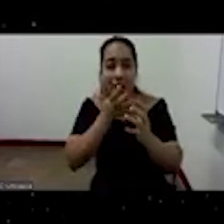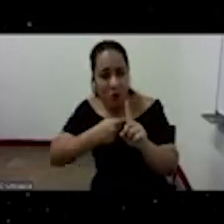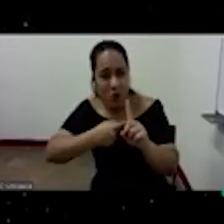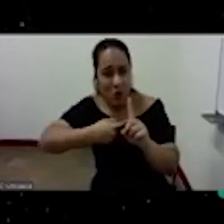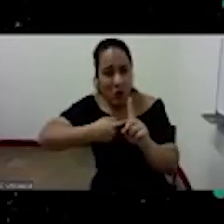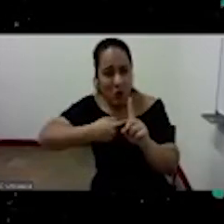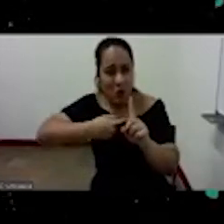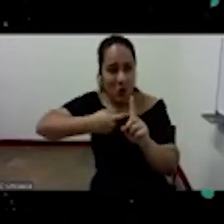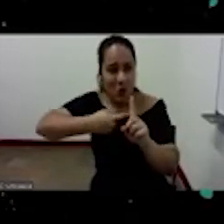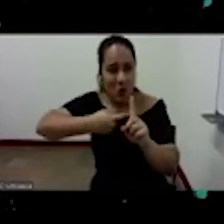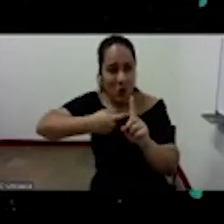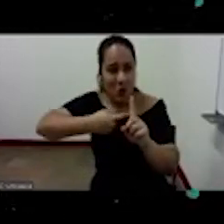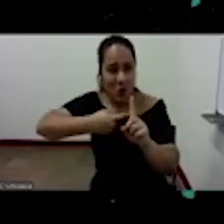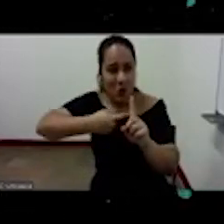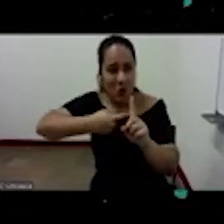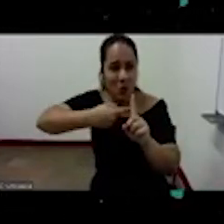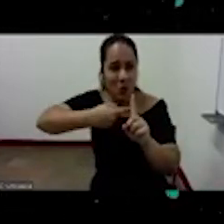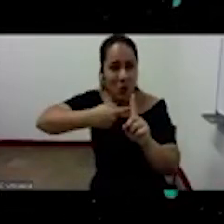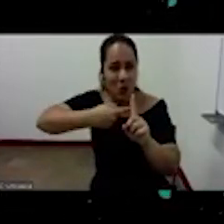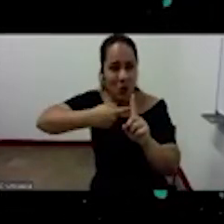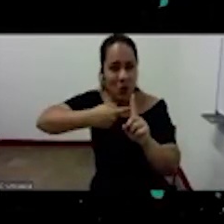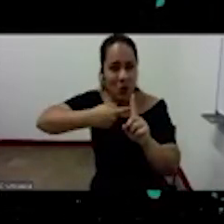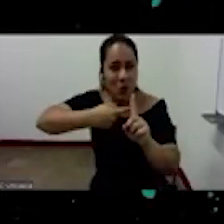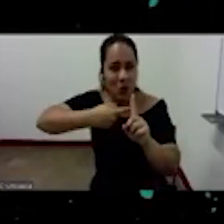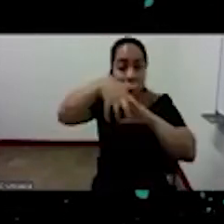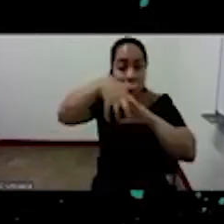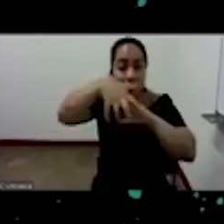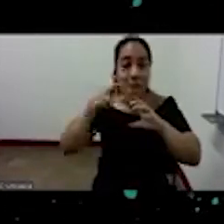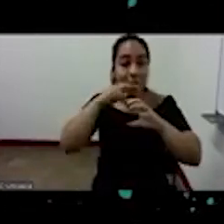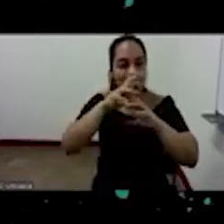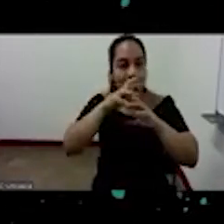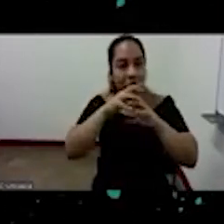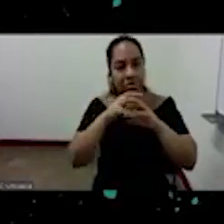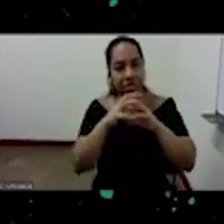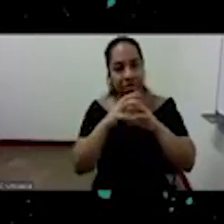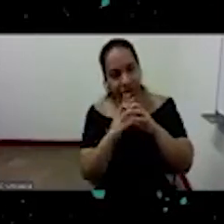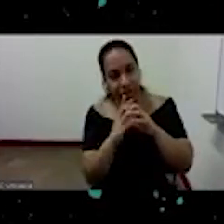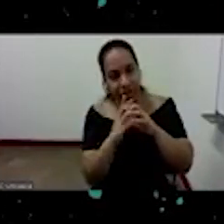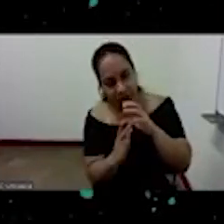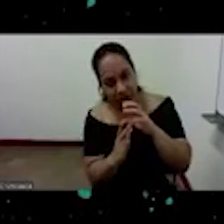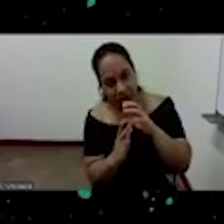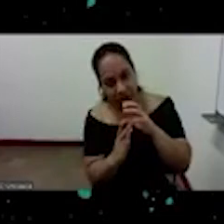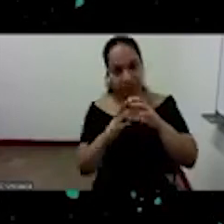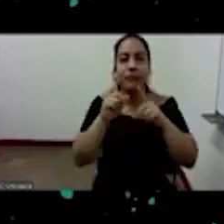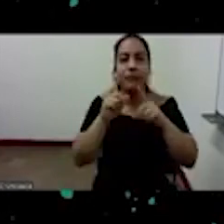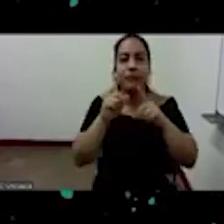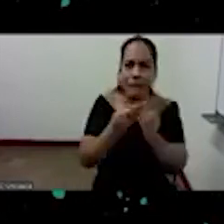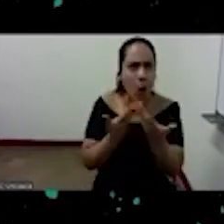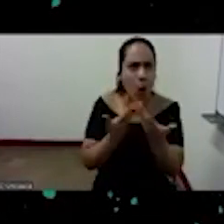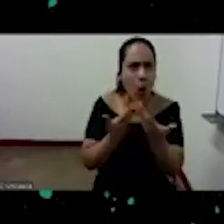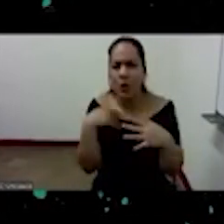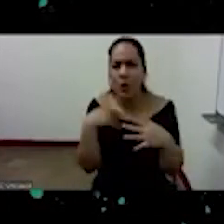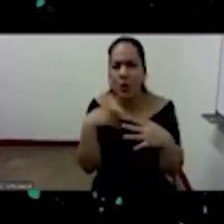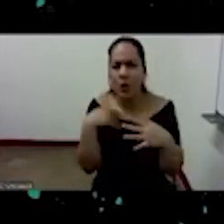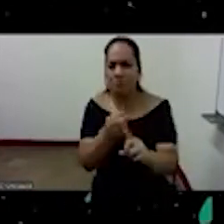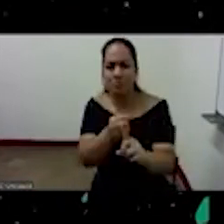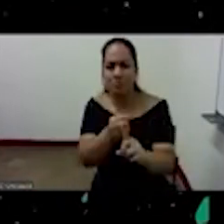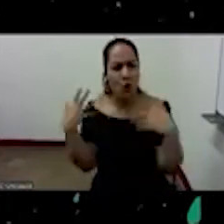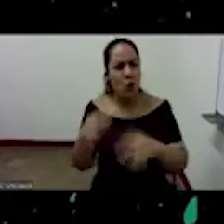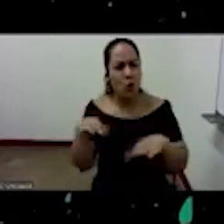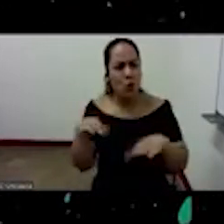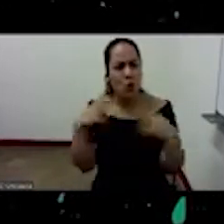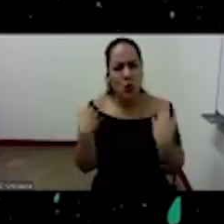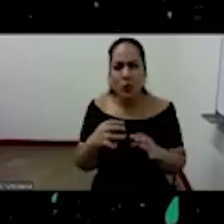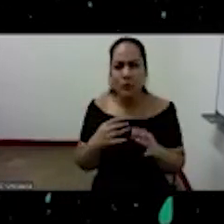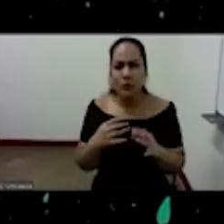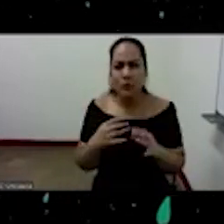fenómenos que traspasan que van más allá de la